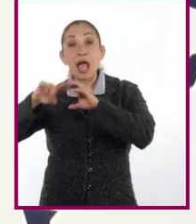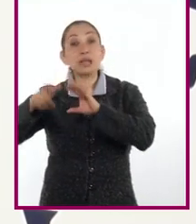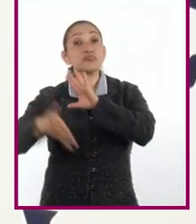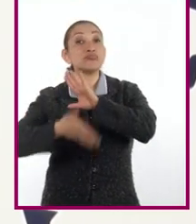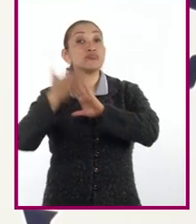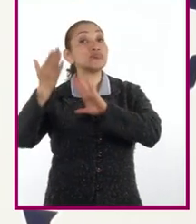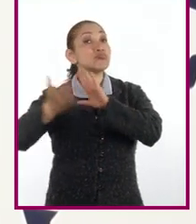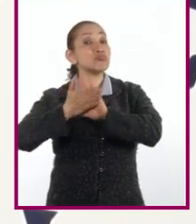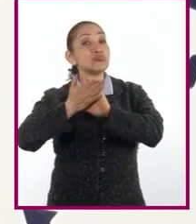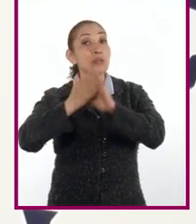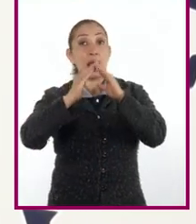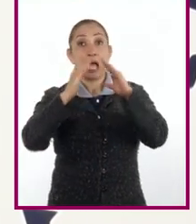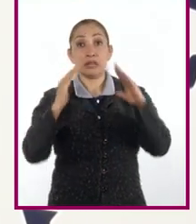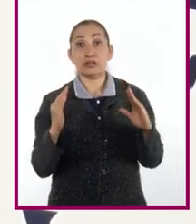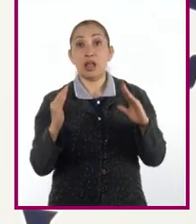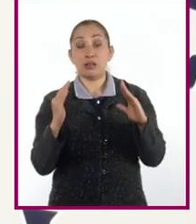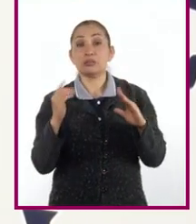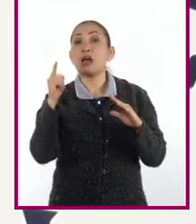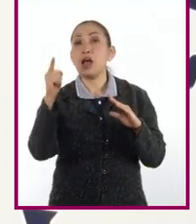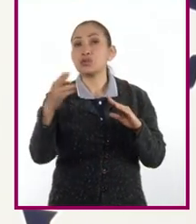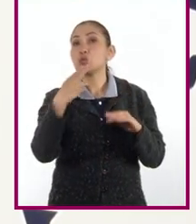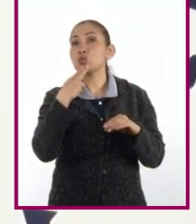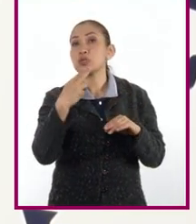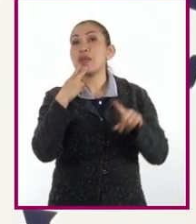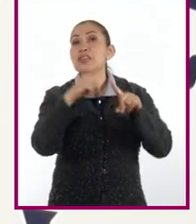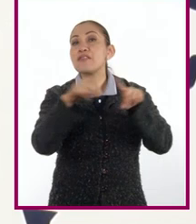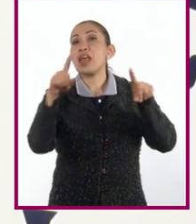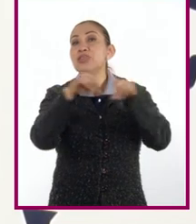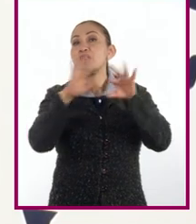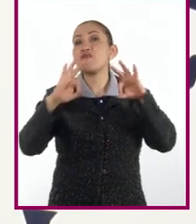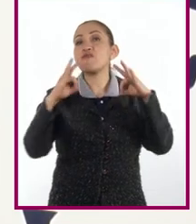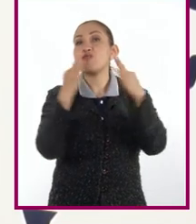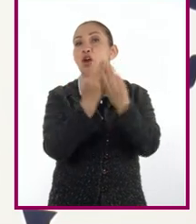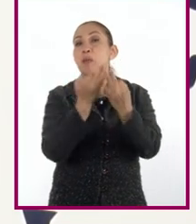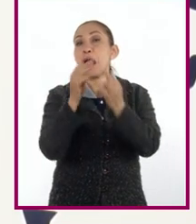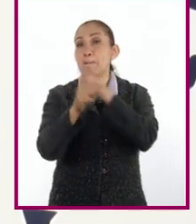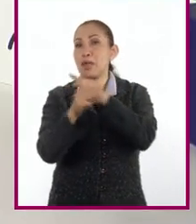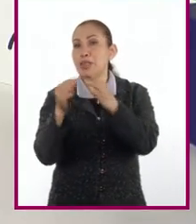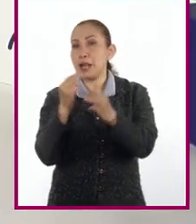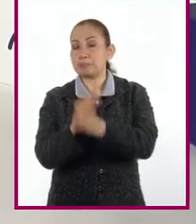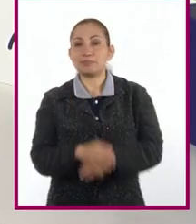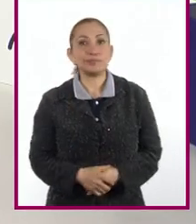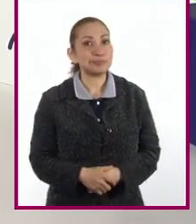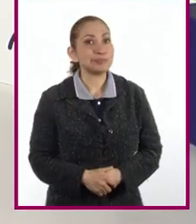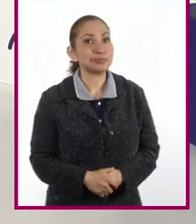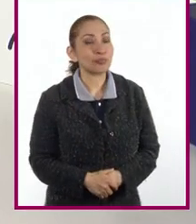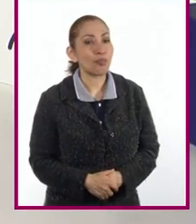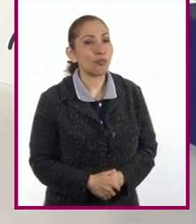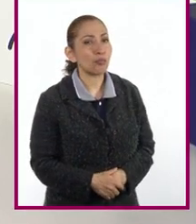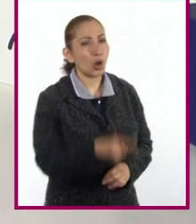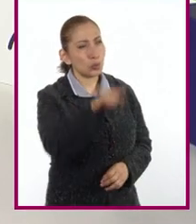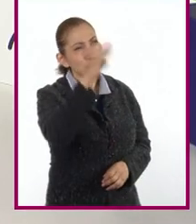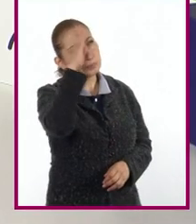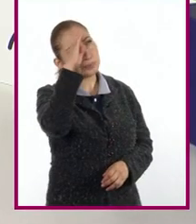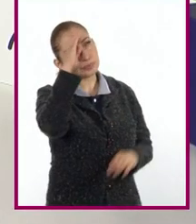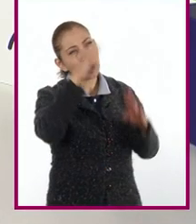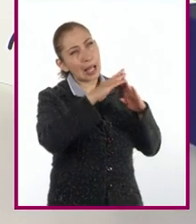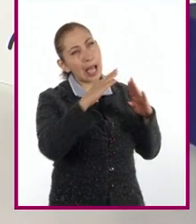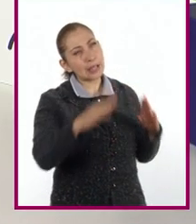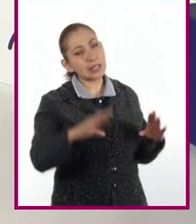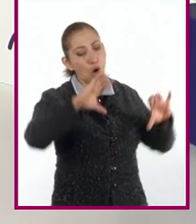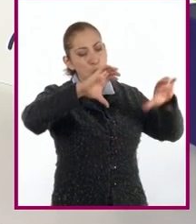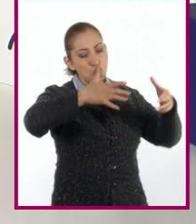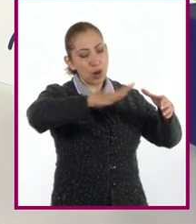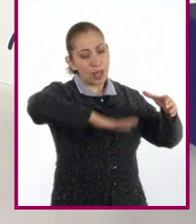construcción de viviendas, en donde se emplean distintas técnicas y materiales. Pienso en las viviendas de algunas